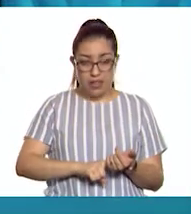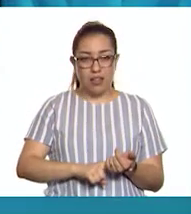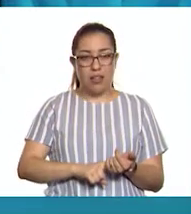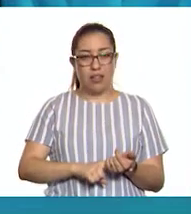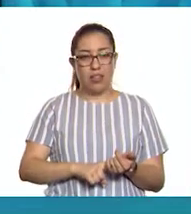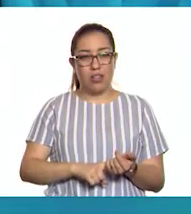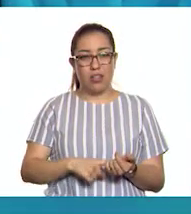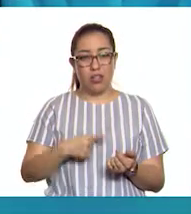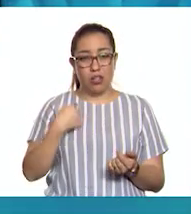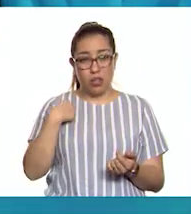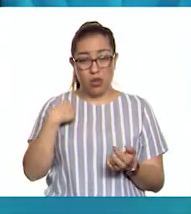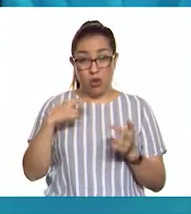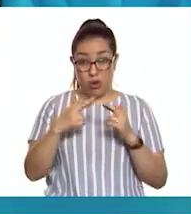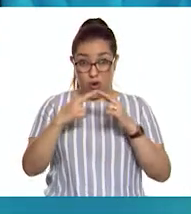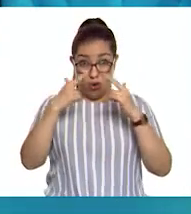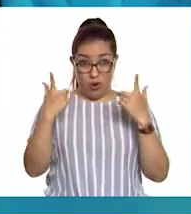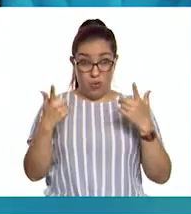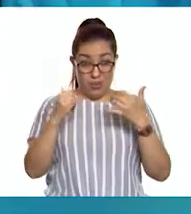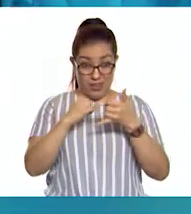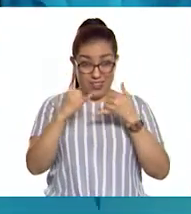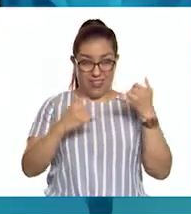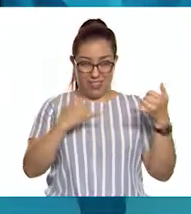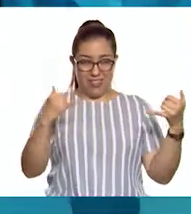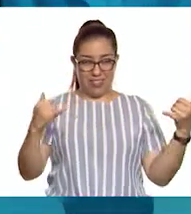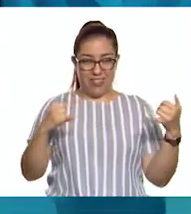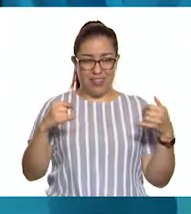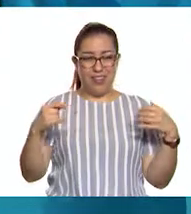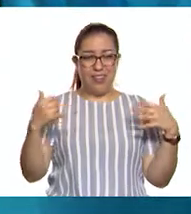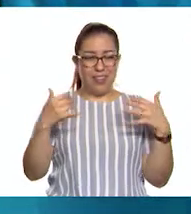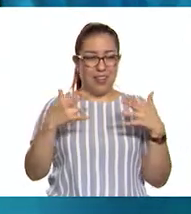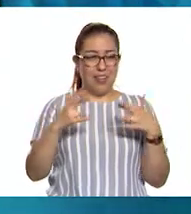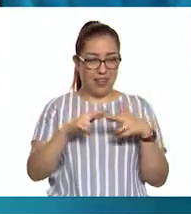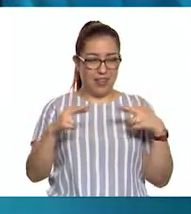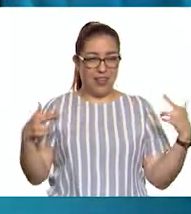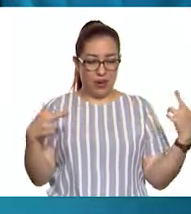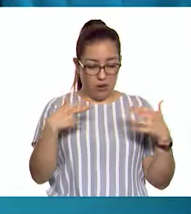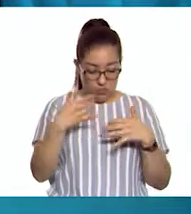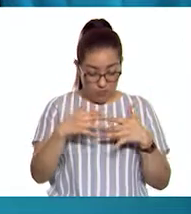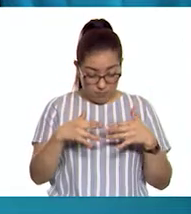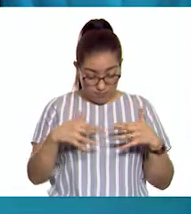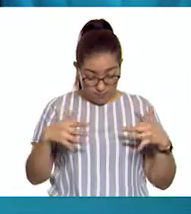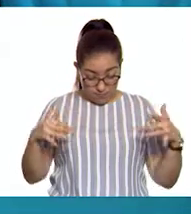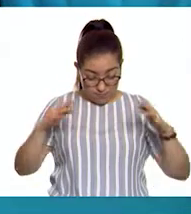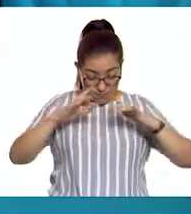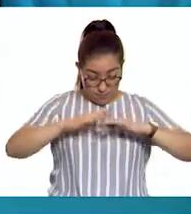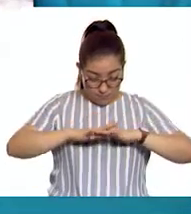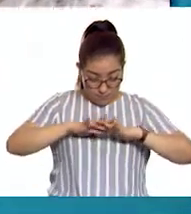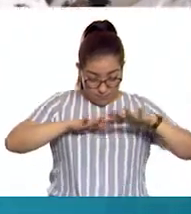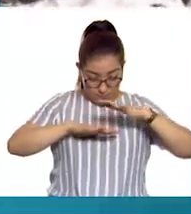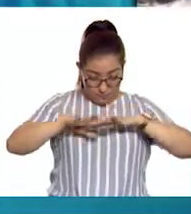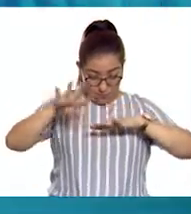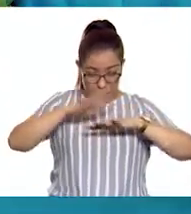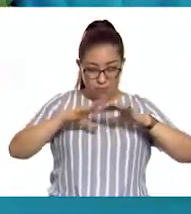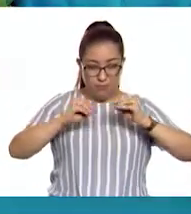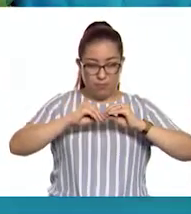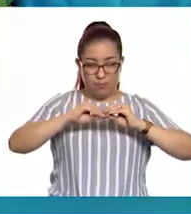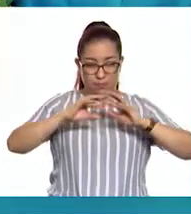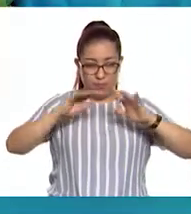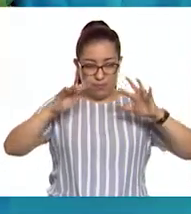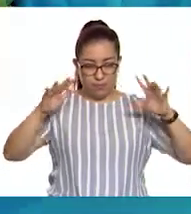desgarrando el micelio y los hilos que se estiraban, y se rompían, eran las hifas. ¡Exacto!